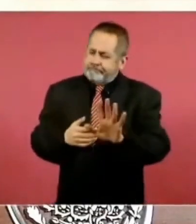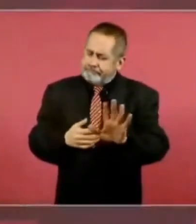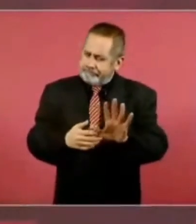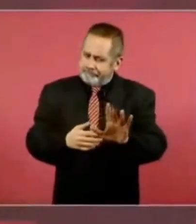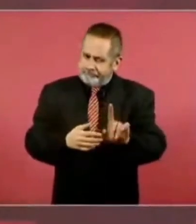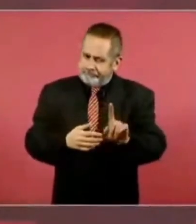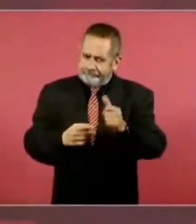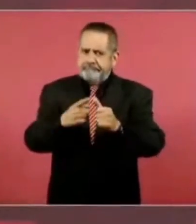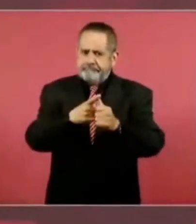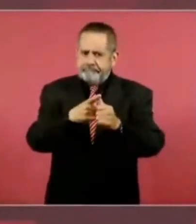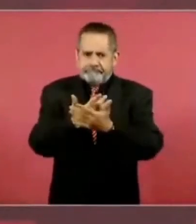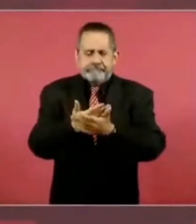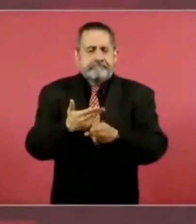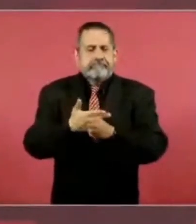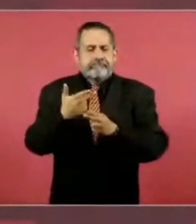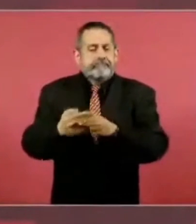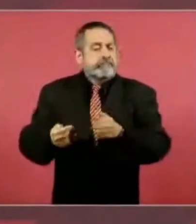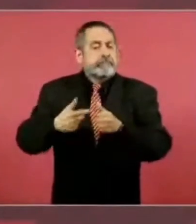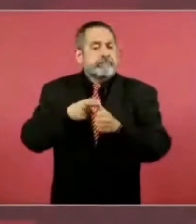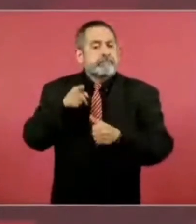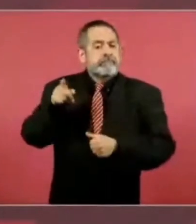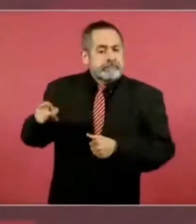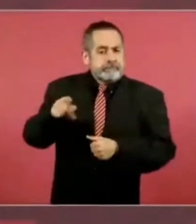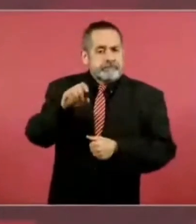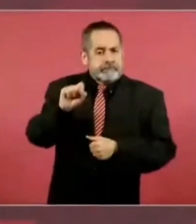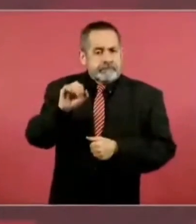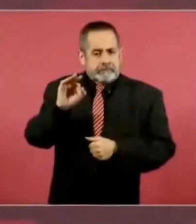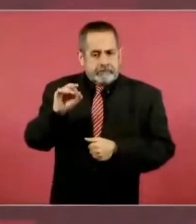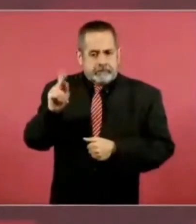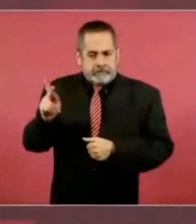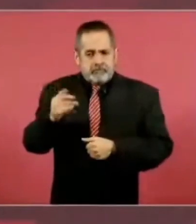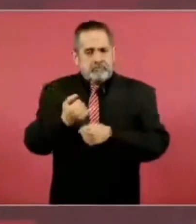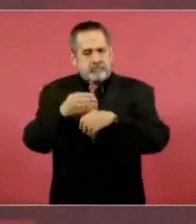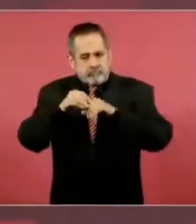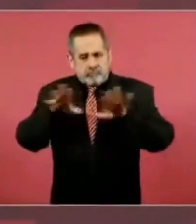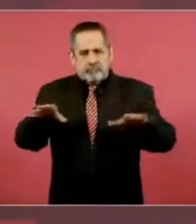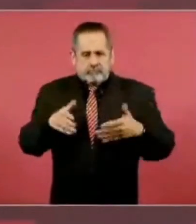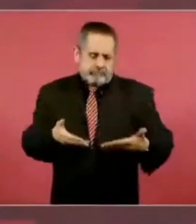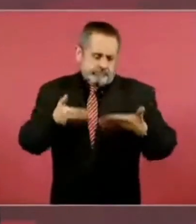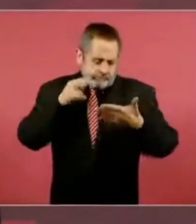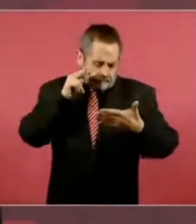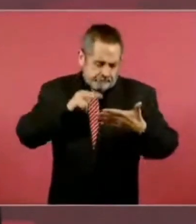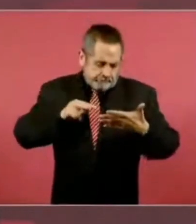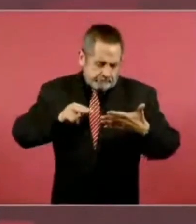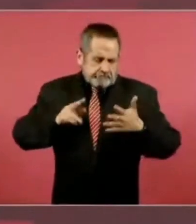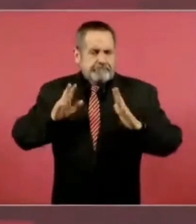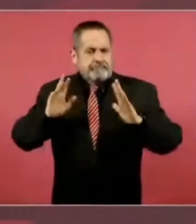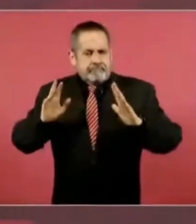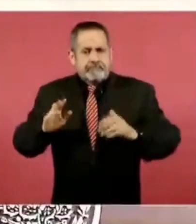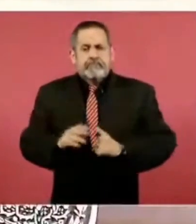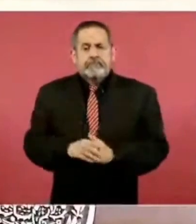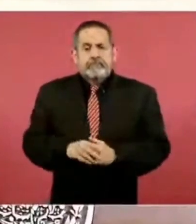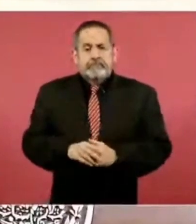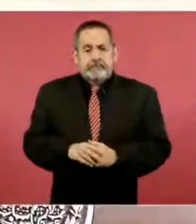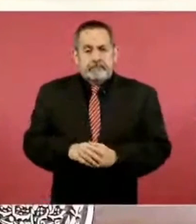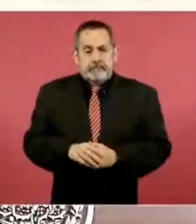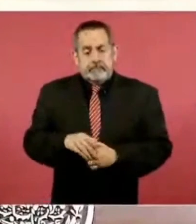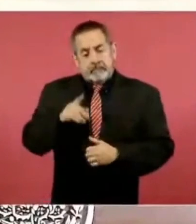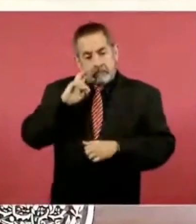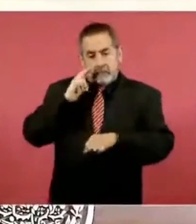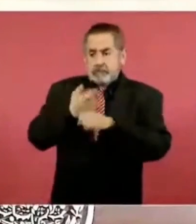Vamos a esperar a que informen los de la Secretaría de la Función Pública. Además, esa es su